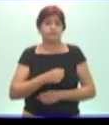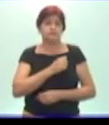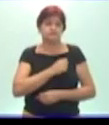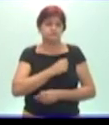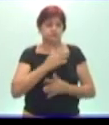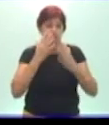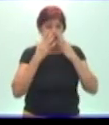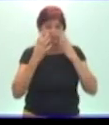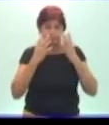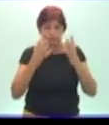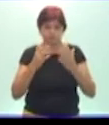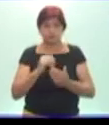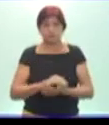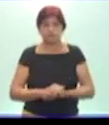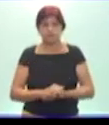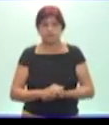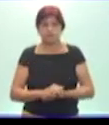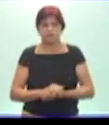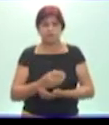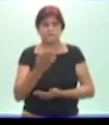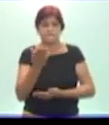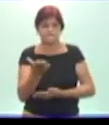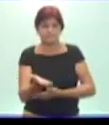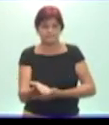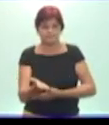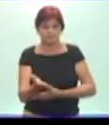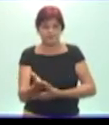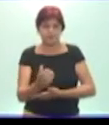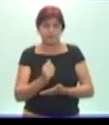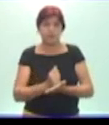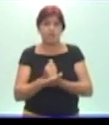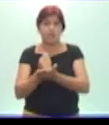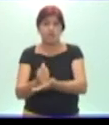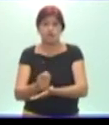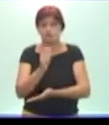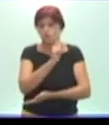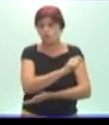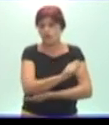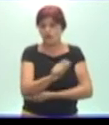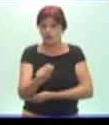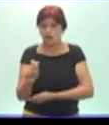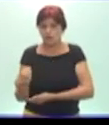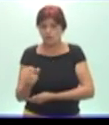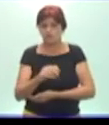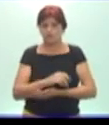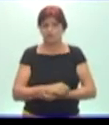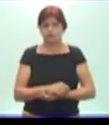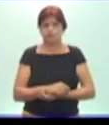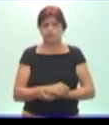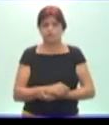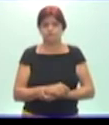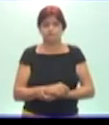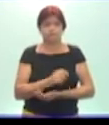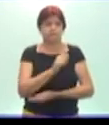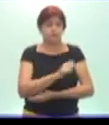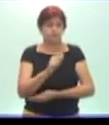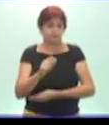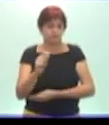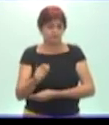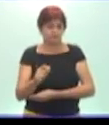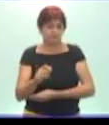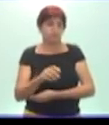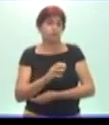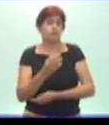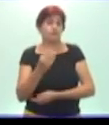principal pidan ayuda a los docentes los docentes de sus hijos están en la disposición de que si usted como familia tiene alguna